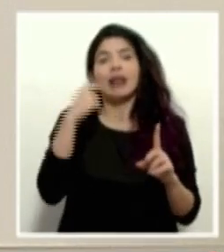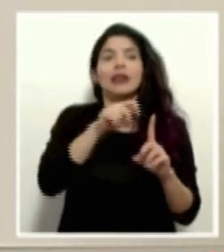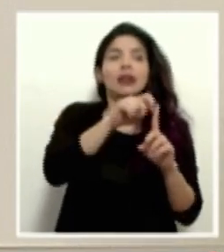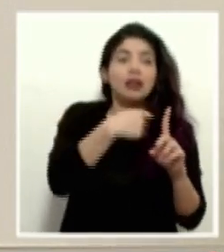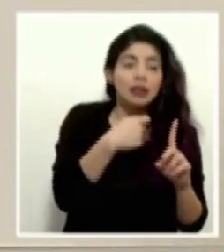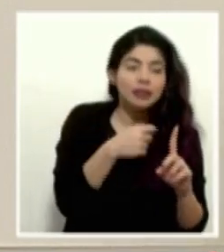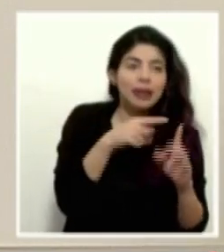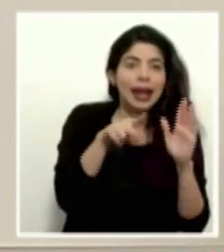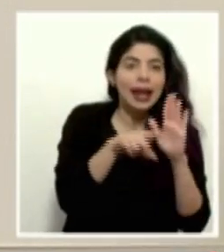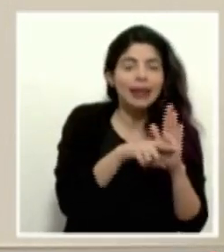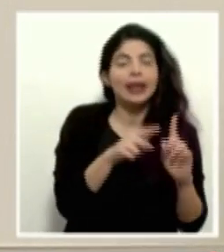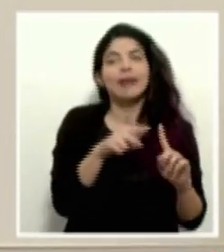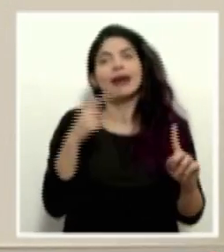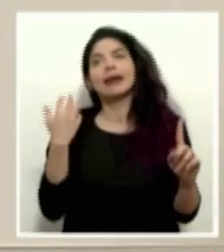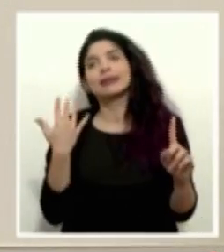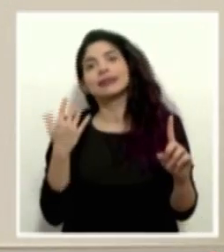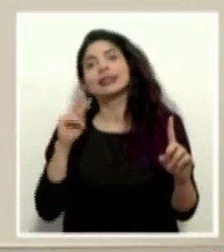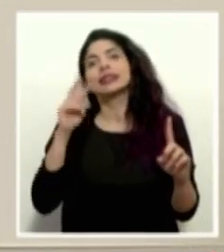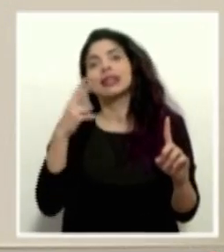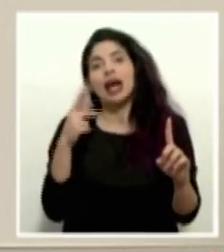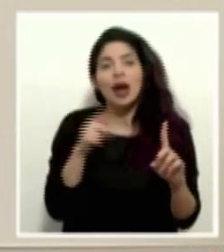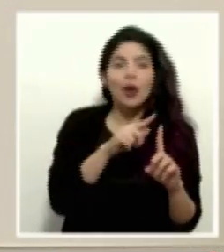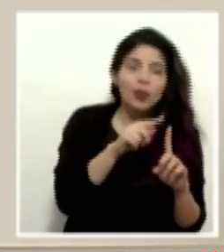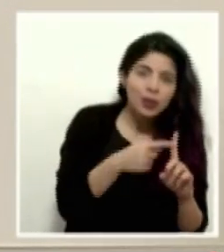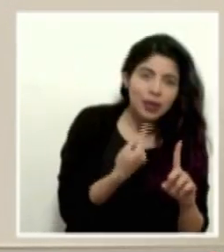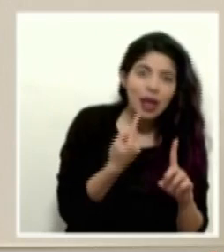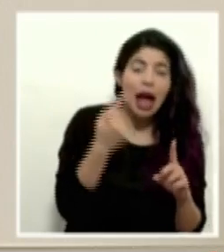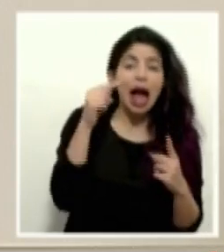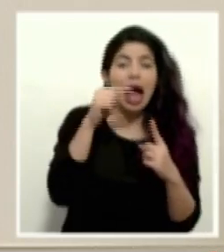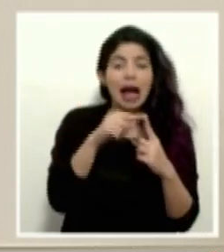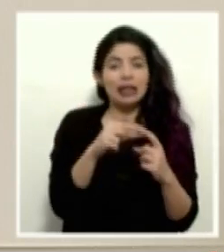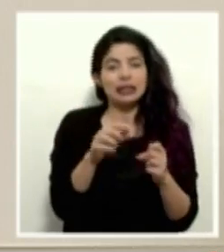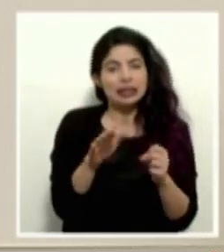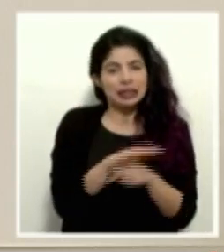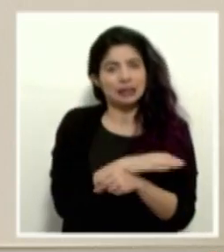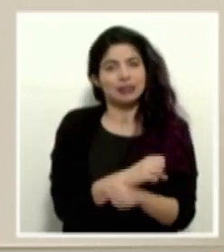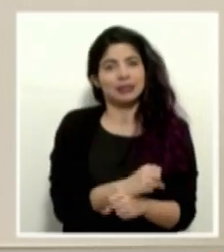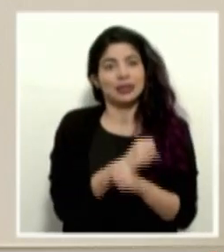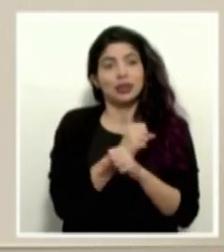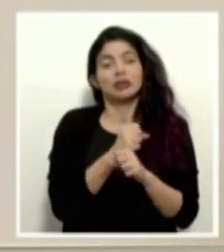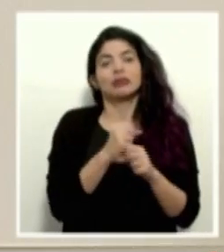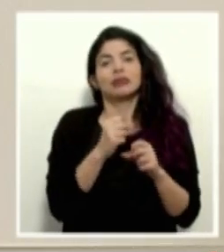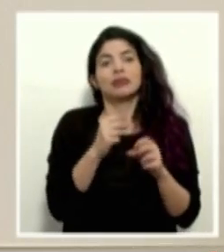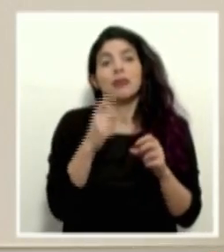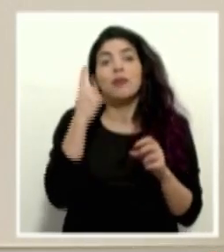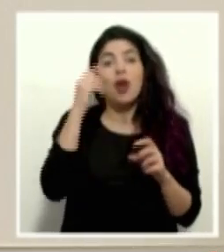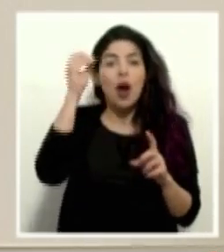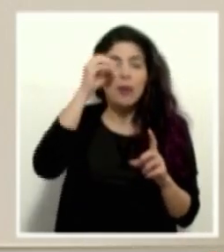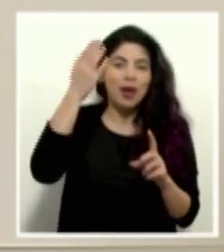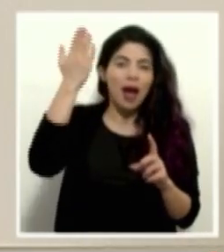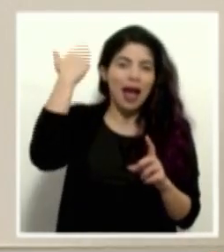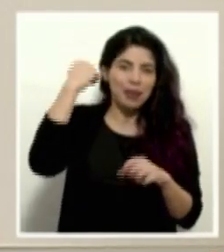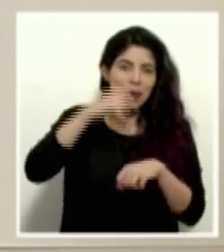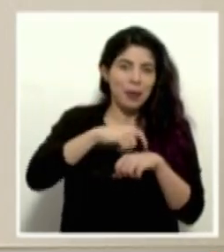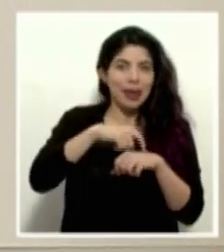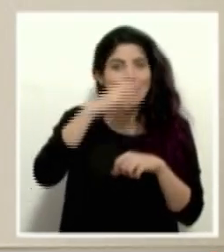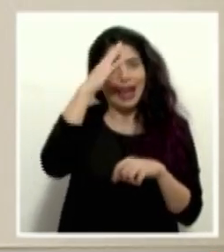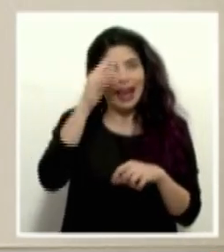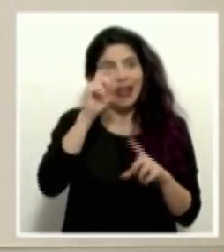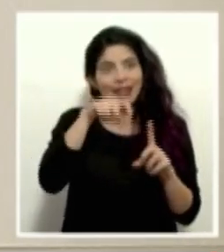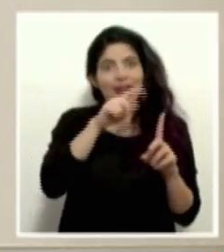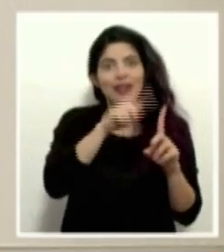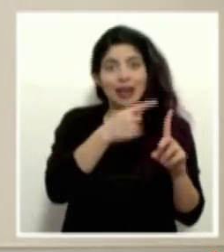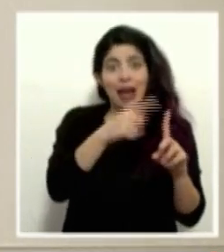salía negativa, entonces se hacía una segunda prueba para estar completamente, supuestamente seguro bajo los criterios que teníamos en ese momento. Como